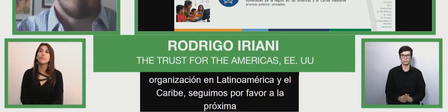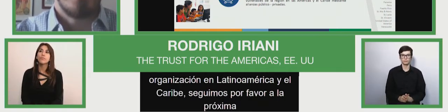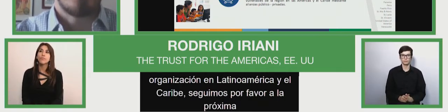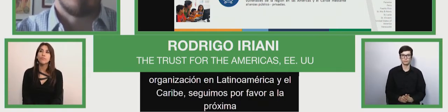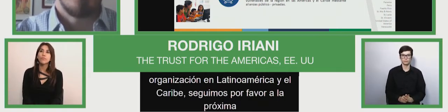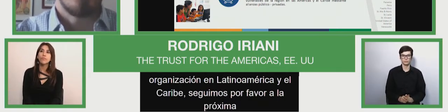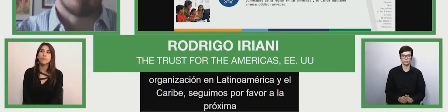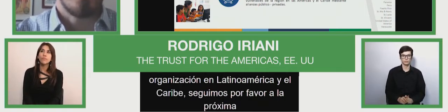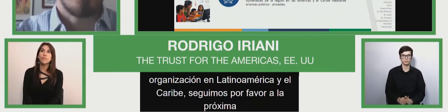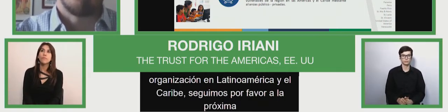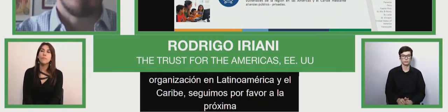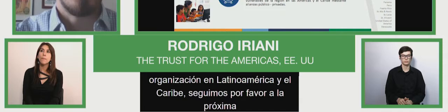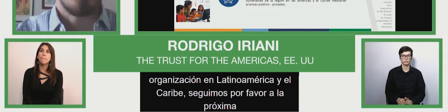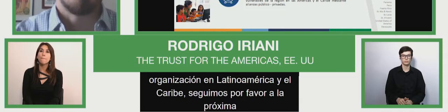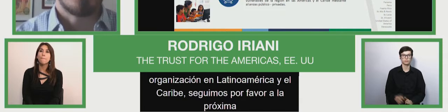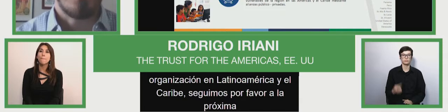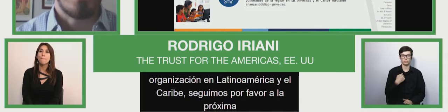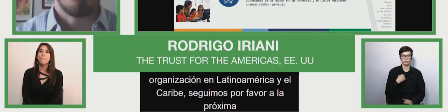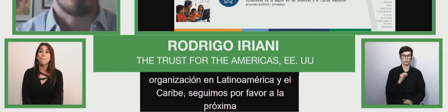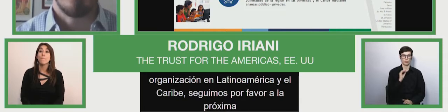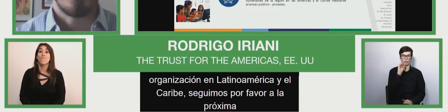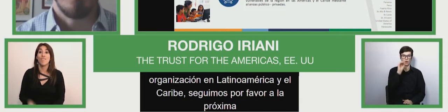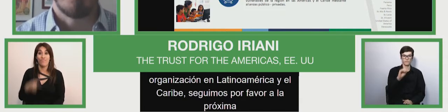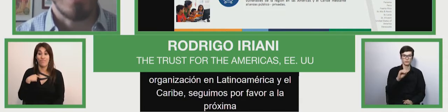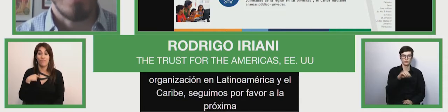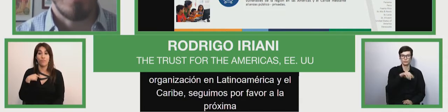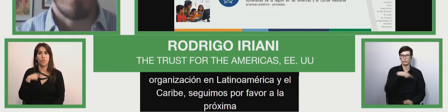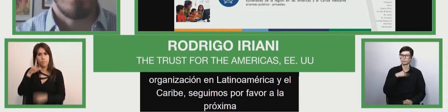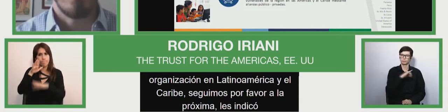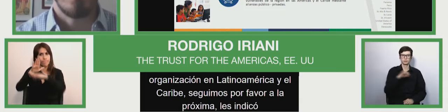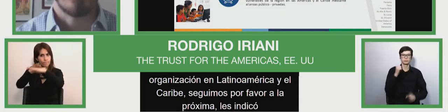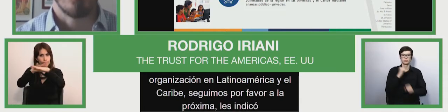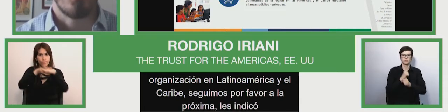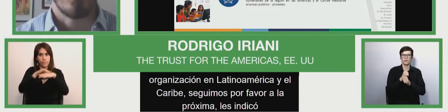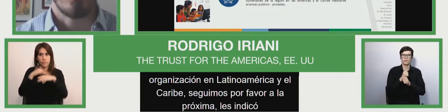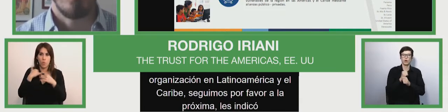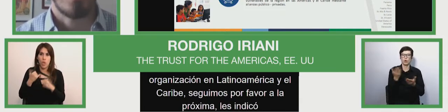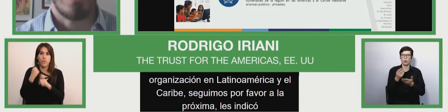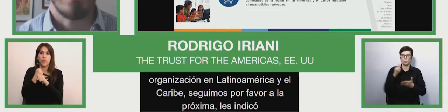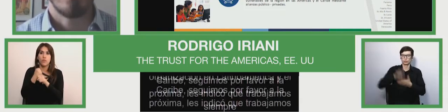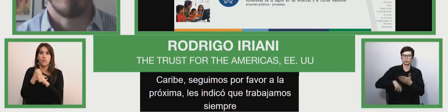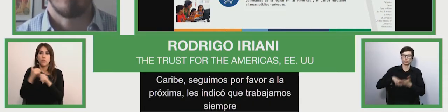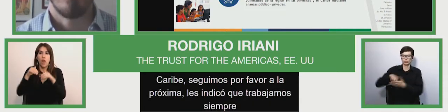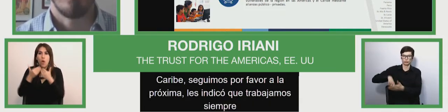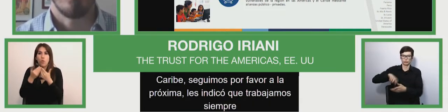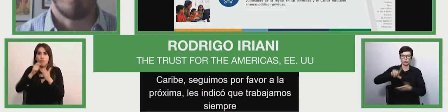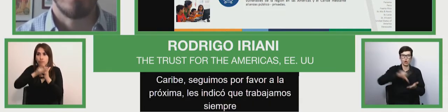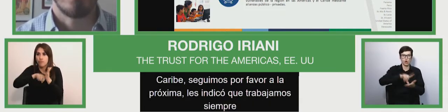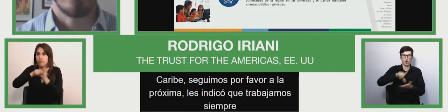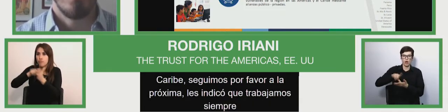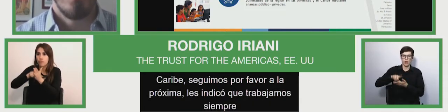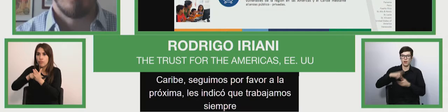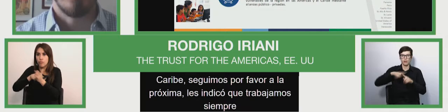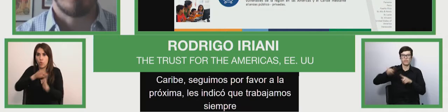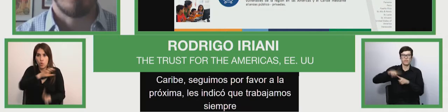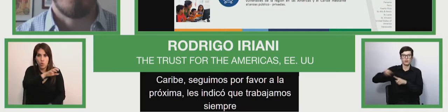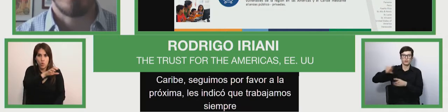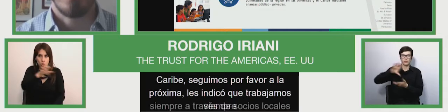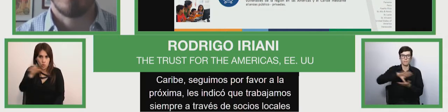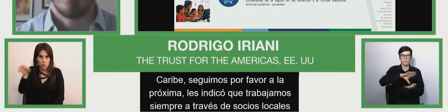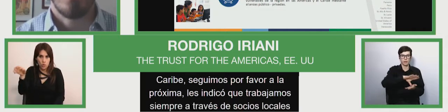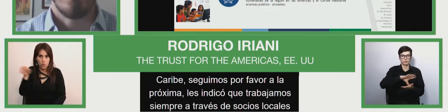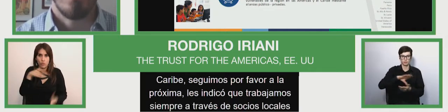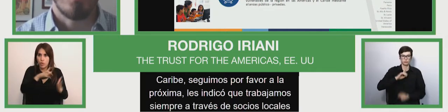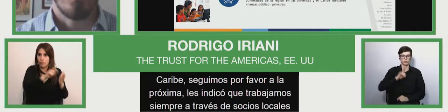Les indico que trabajamos siempre a través de socios locales en los distintos países donde tenemos